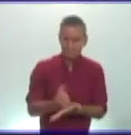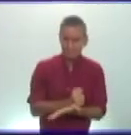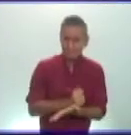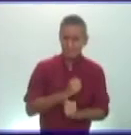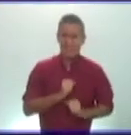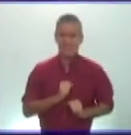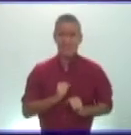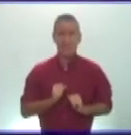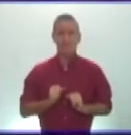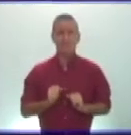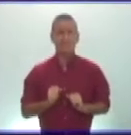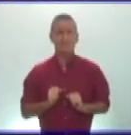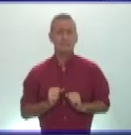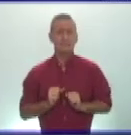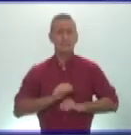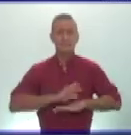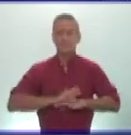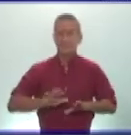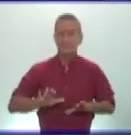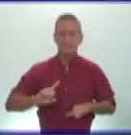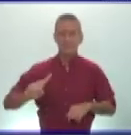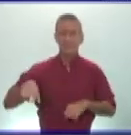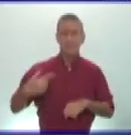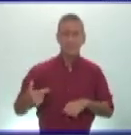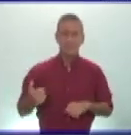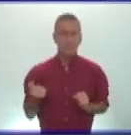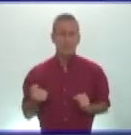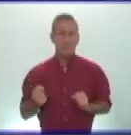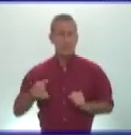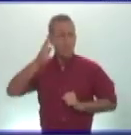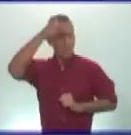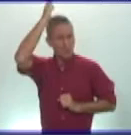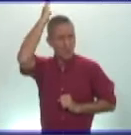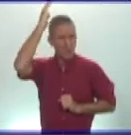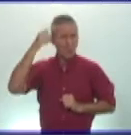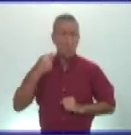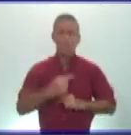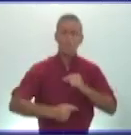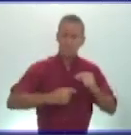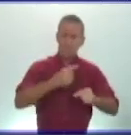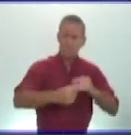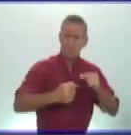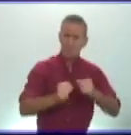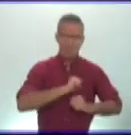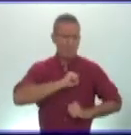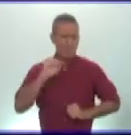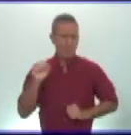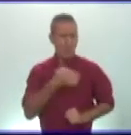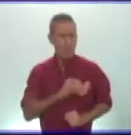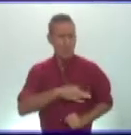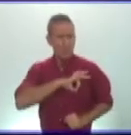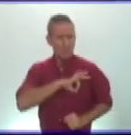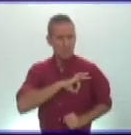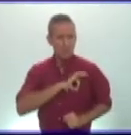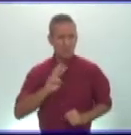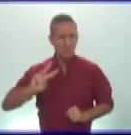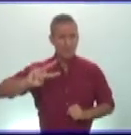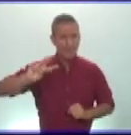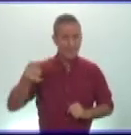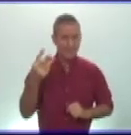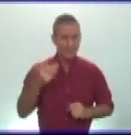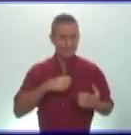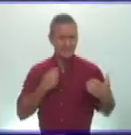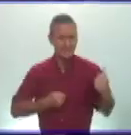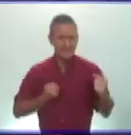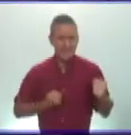202 antes de cristo tras vencer a cartago roma tuvo vía libre para ir conquistando hispania poco a poco y hubo una tercera guerra púnica en la